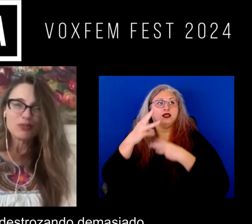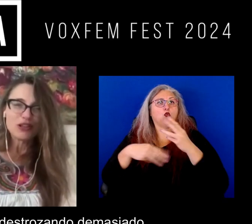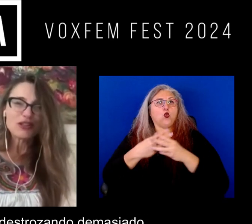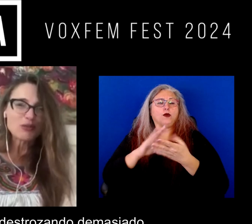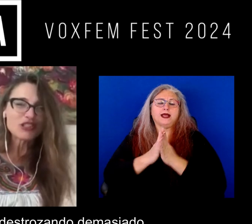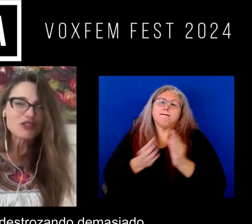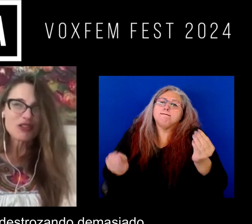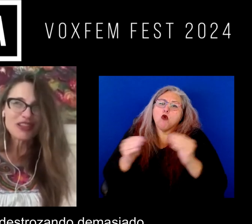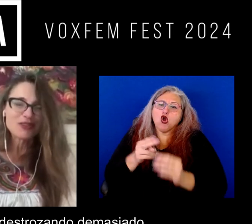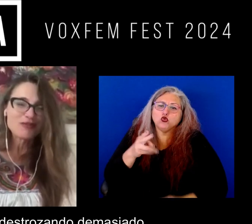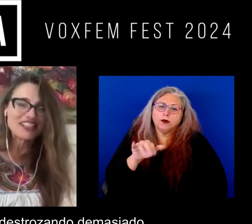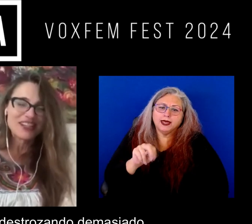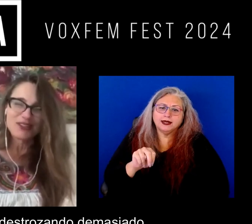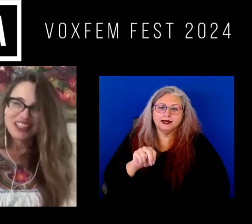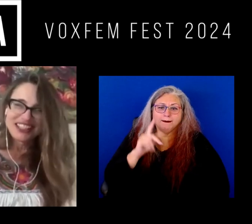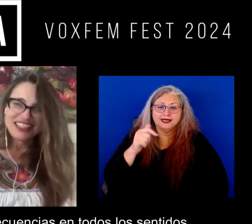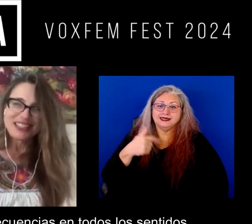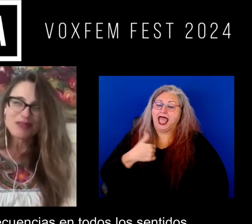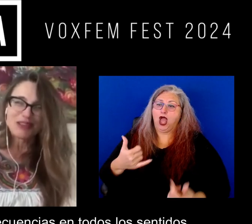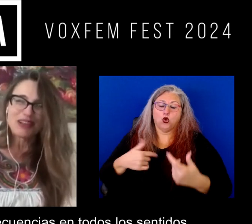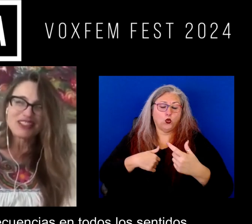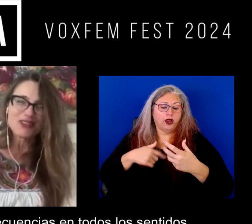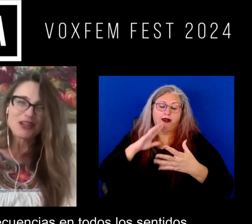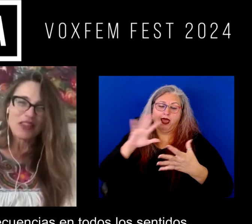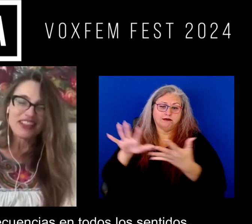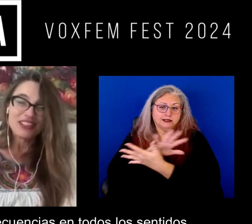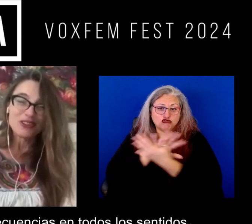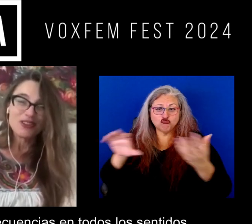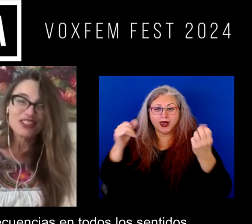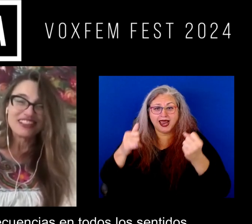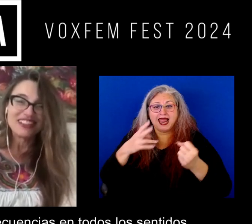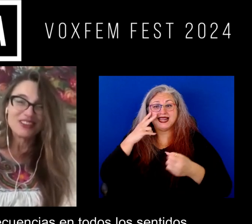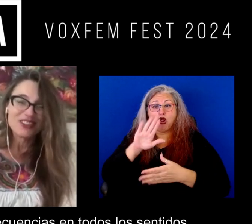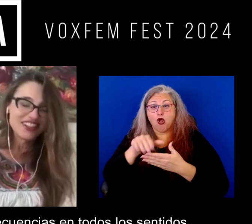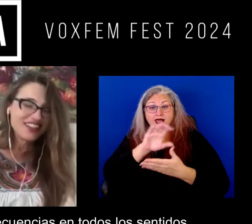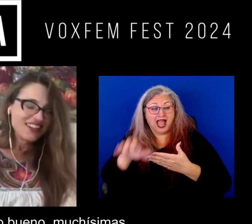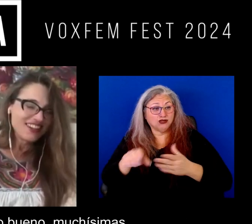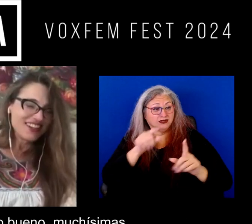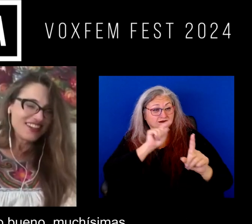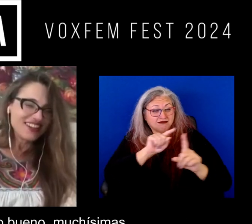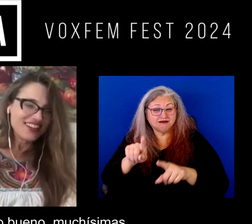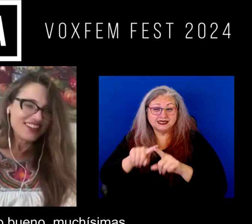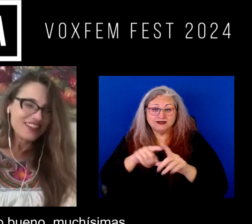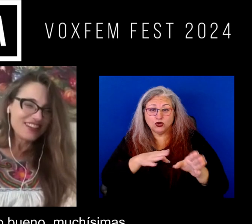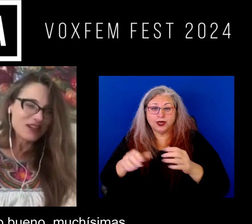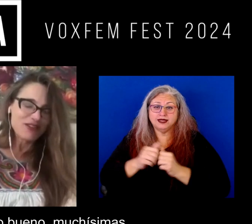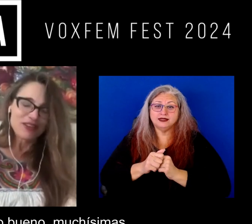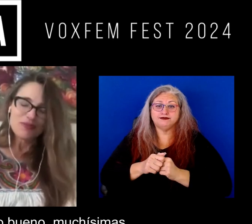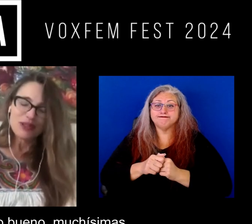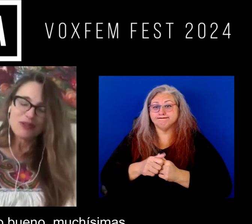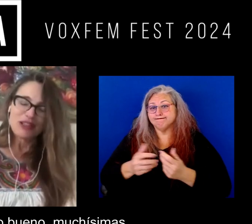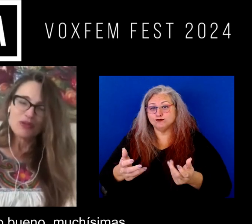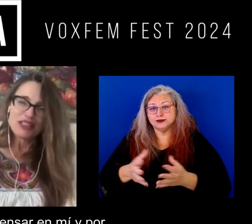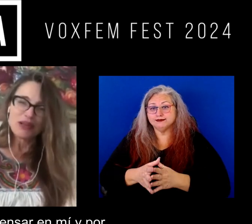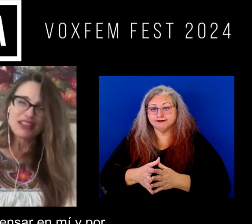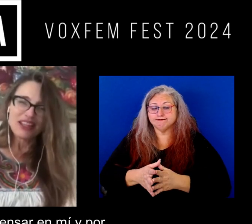humano ¿no? porque lo estamos destrozando demasiado y estamos viendo las consecuencias en todos los sentidos y y bueno sí